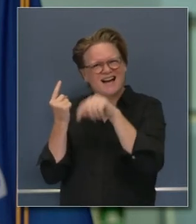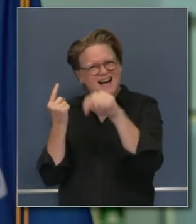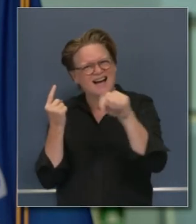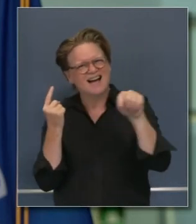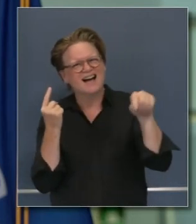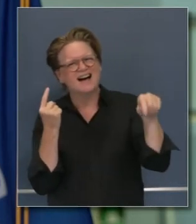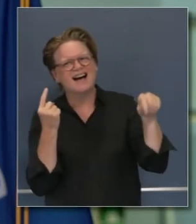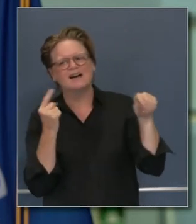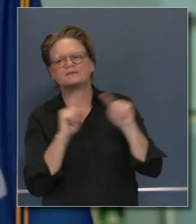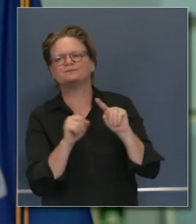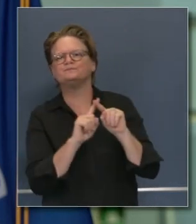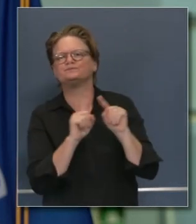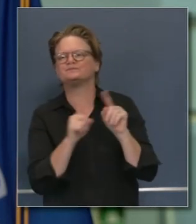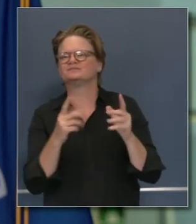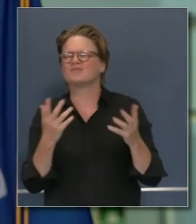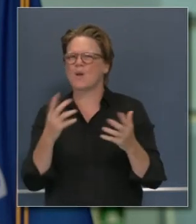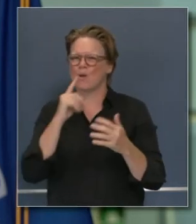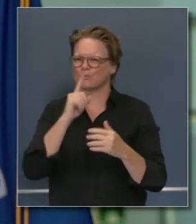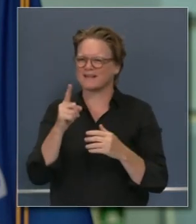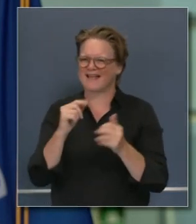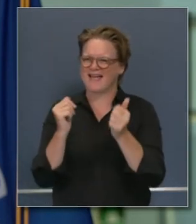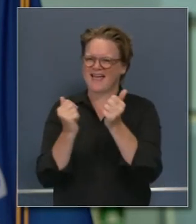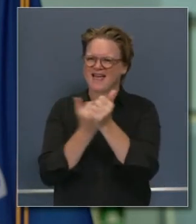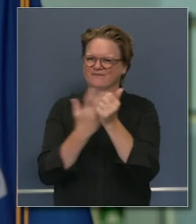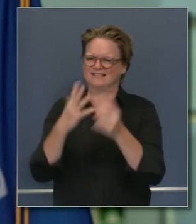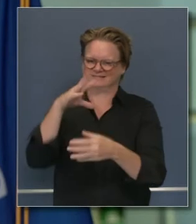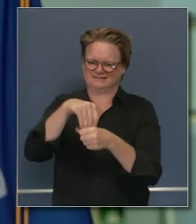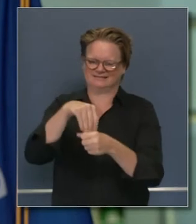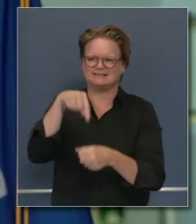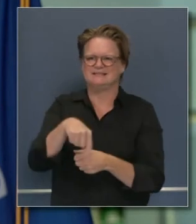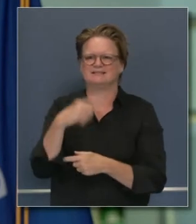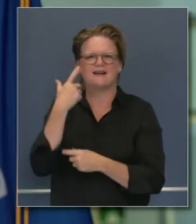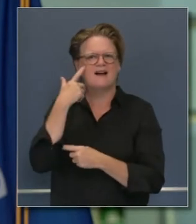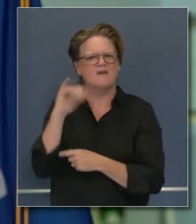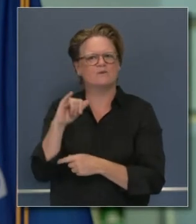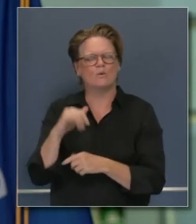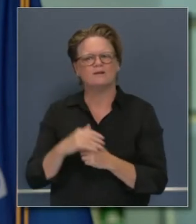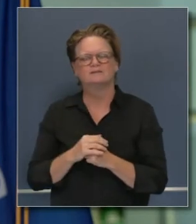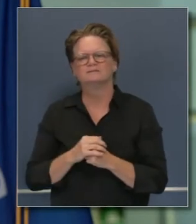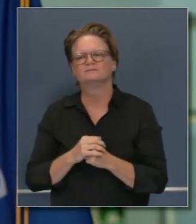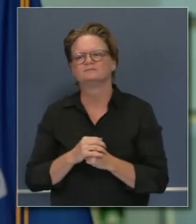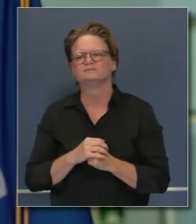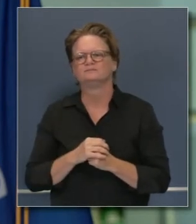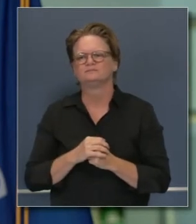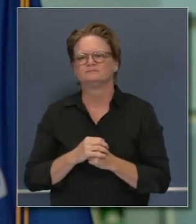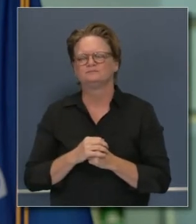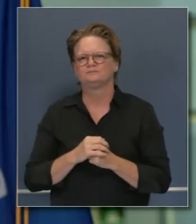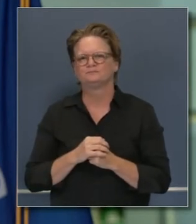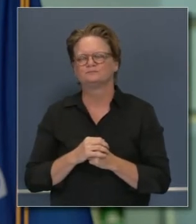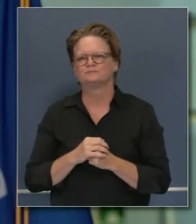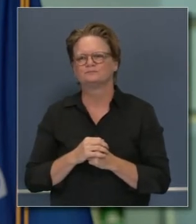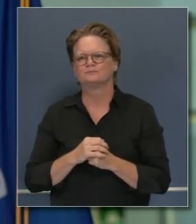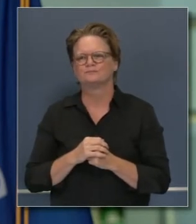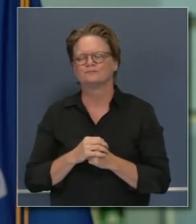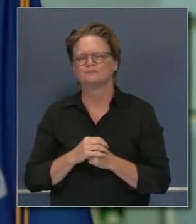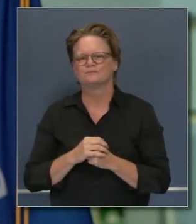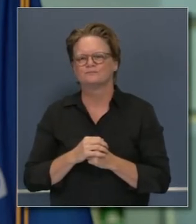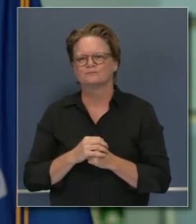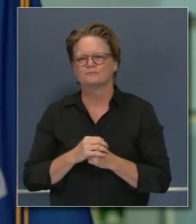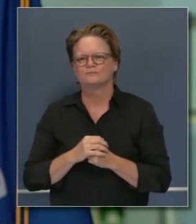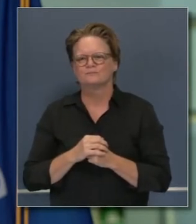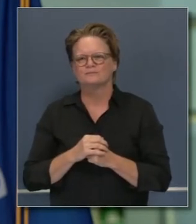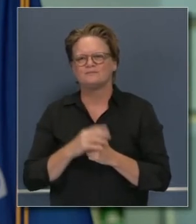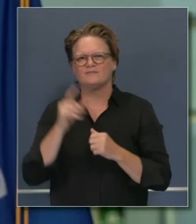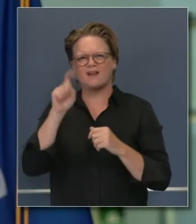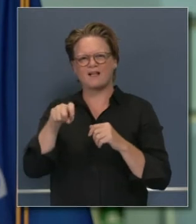entregan sus propias pruebas esto lleva a una independencia de pruebas que no teníamos antes ahora lo más importante es